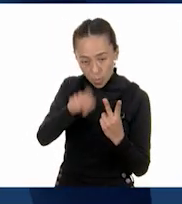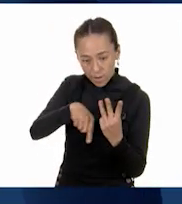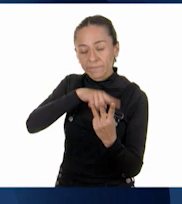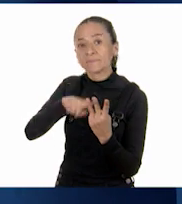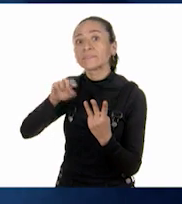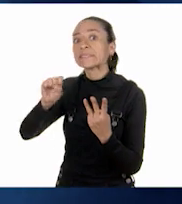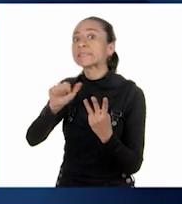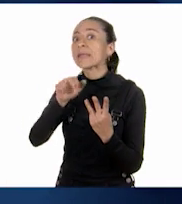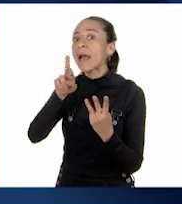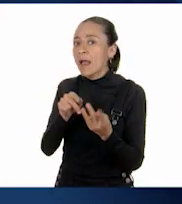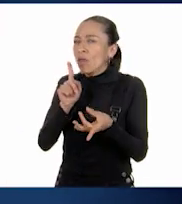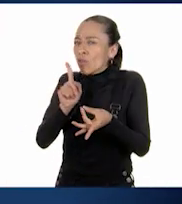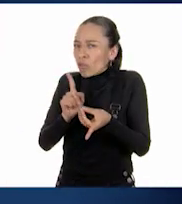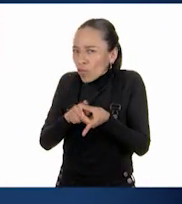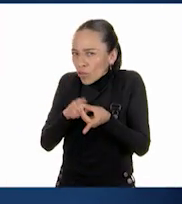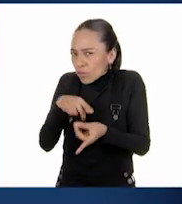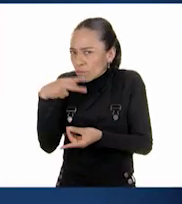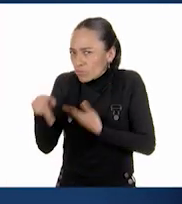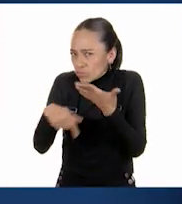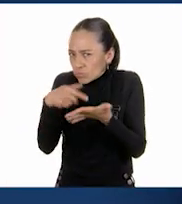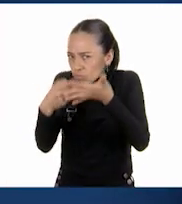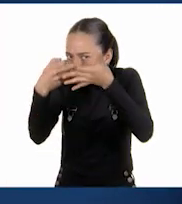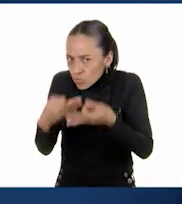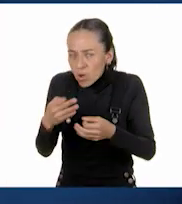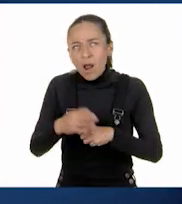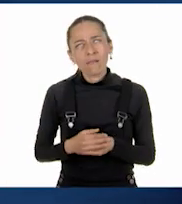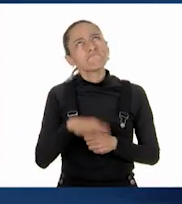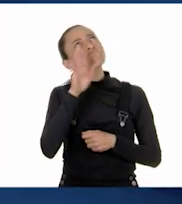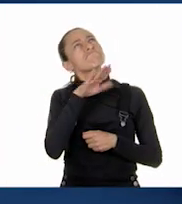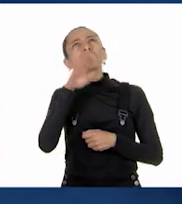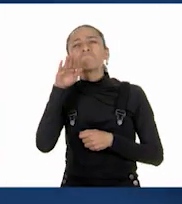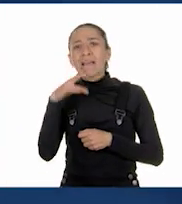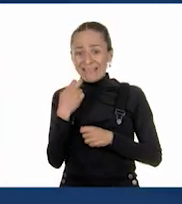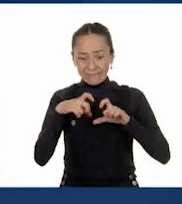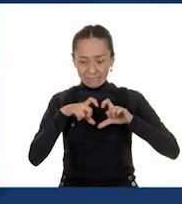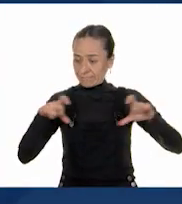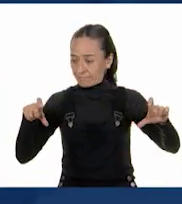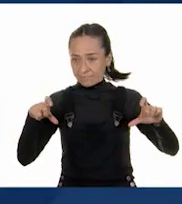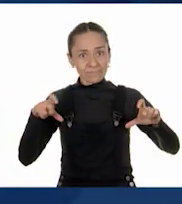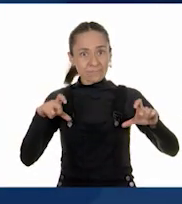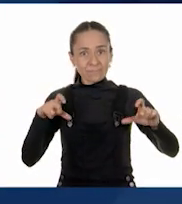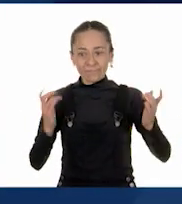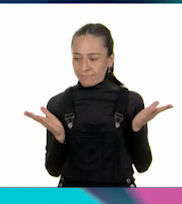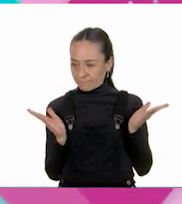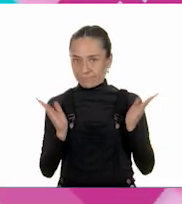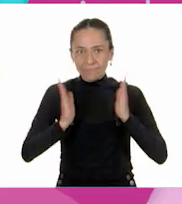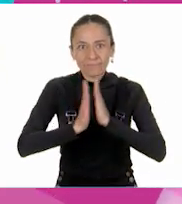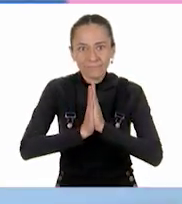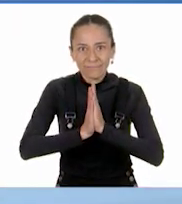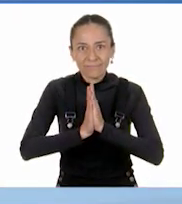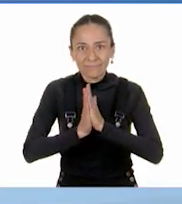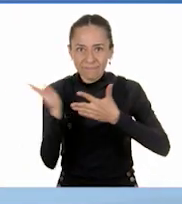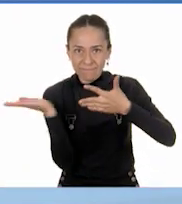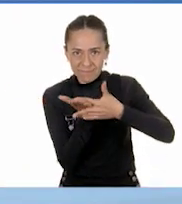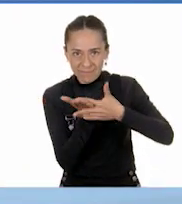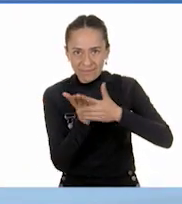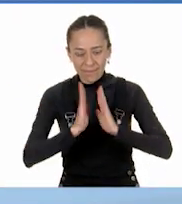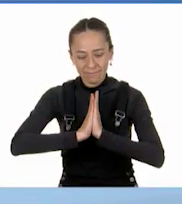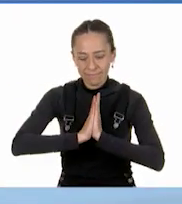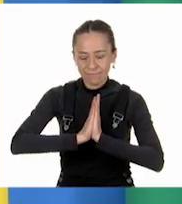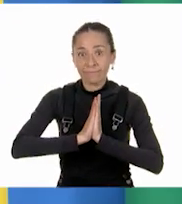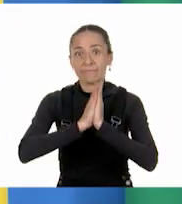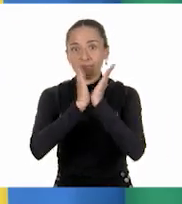podríamos doblar esa tira a mitad y luego desdoblarla para ver cómo queda.